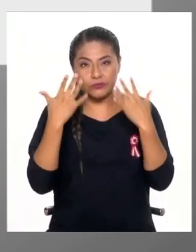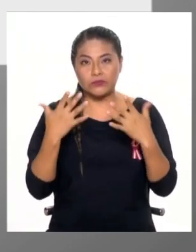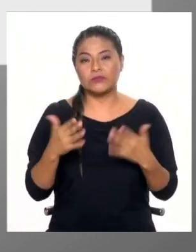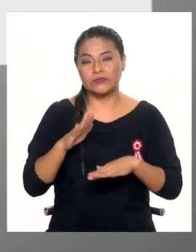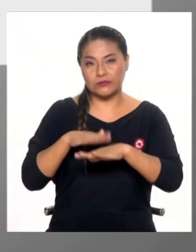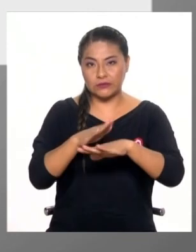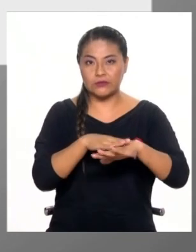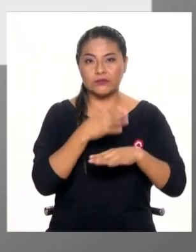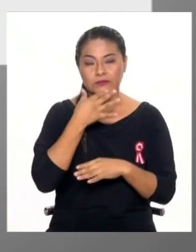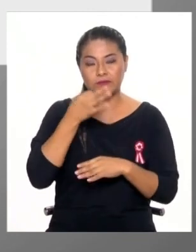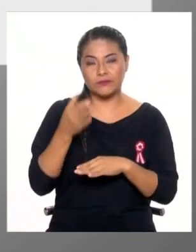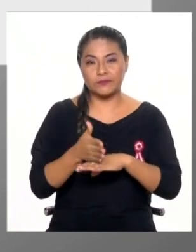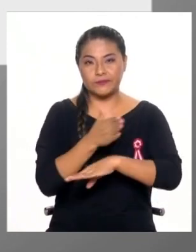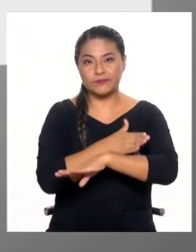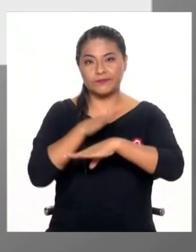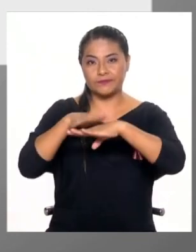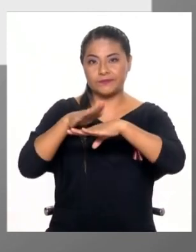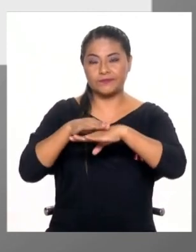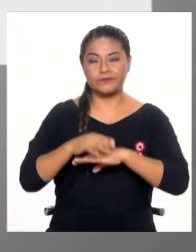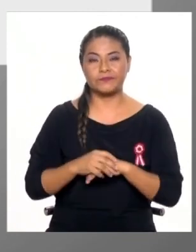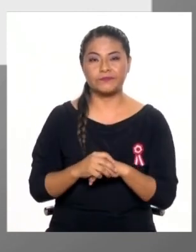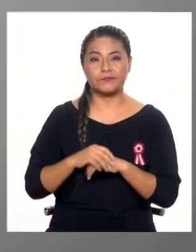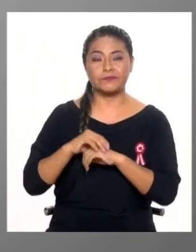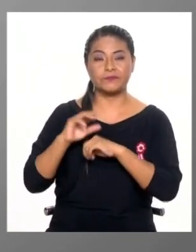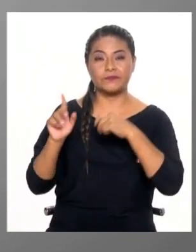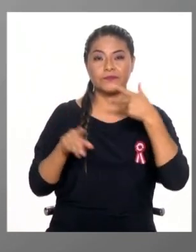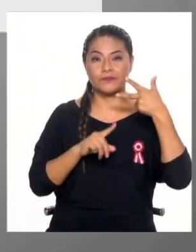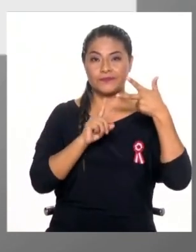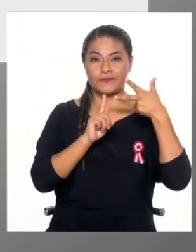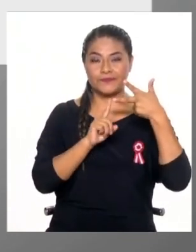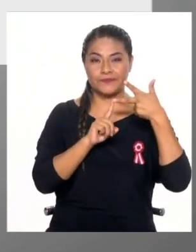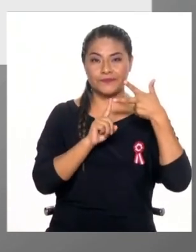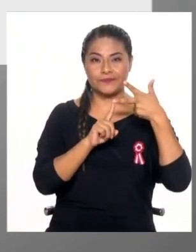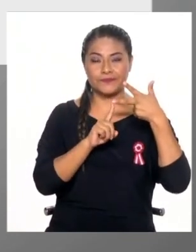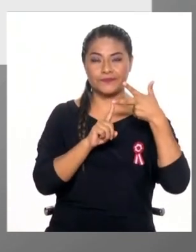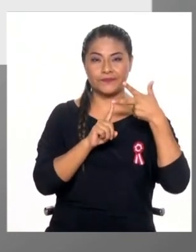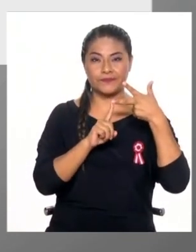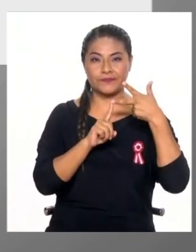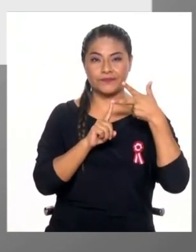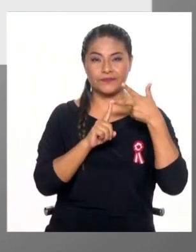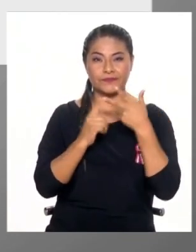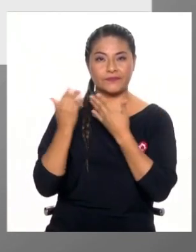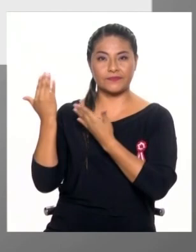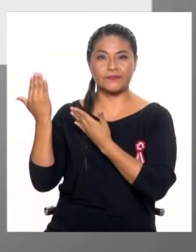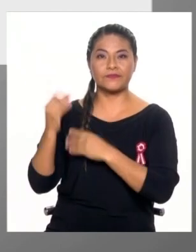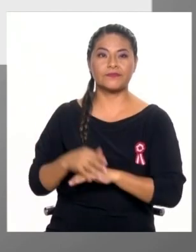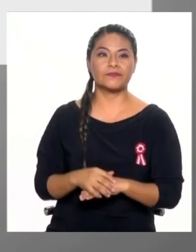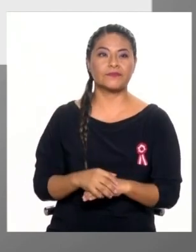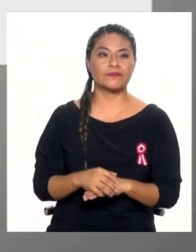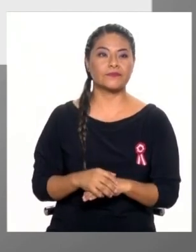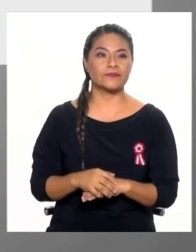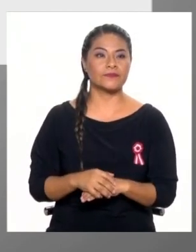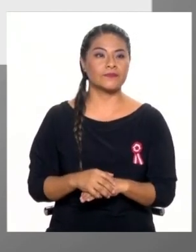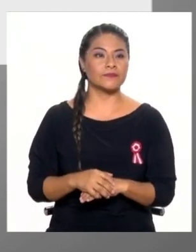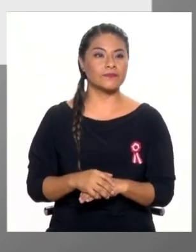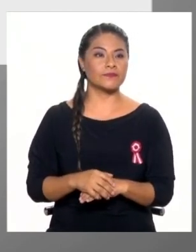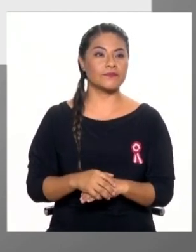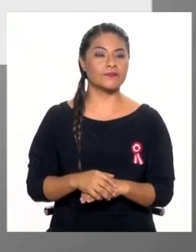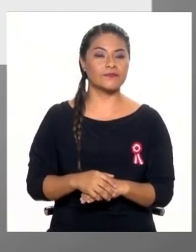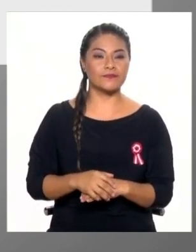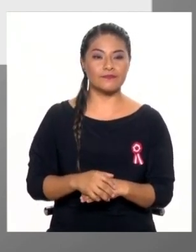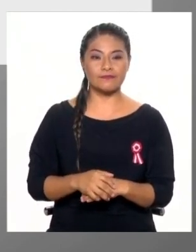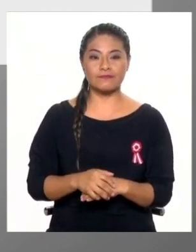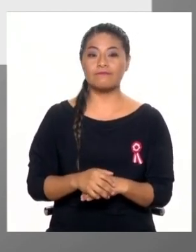tomar las precauciones del caso. El tercer titular, vamos a verlo, también está